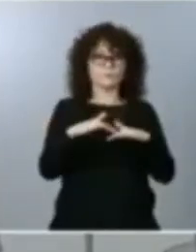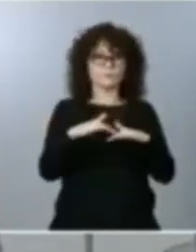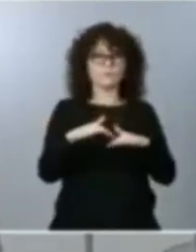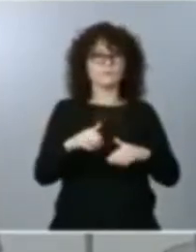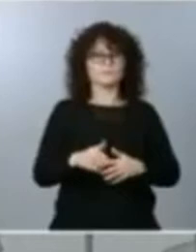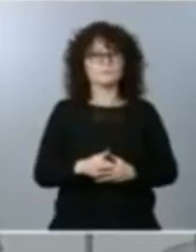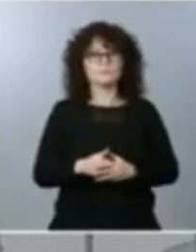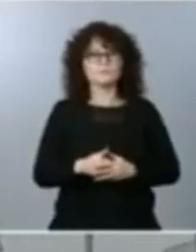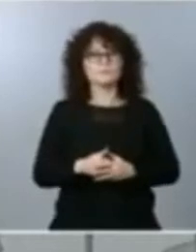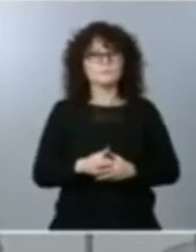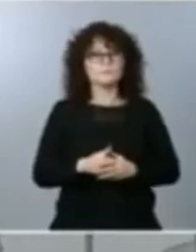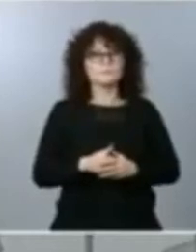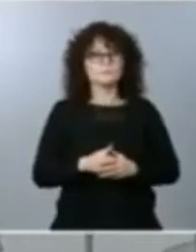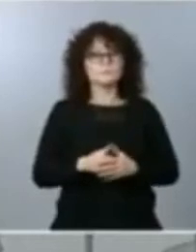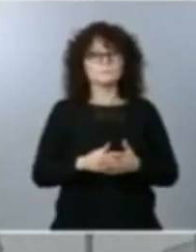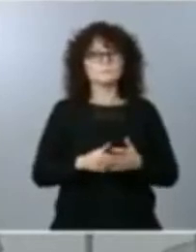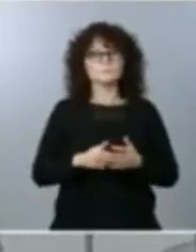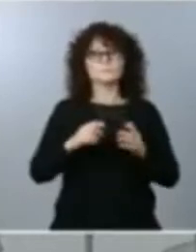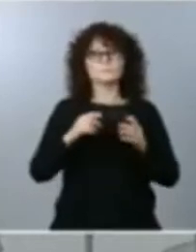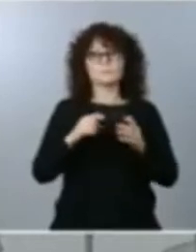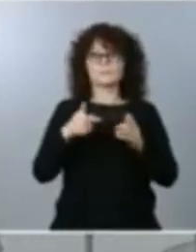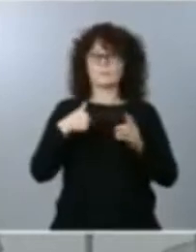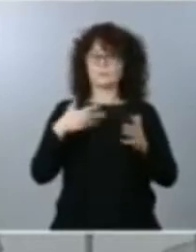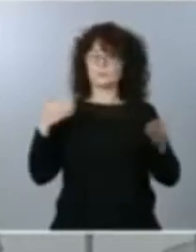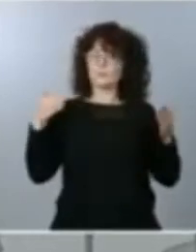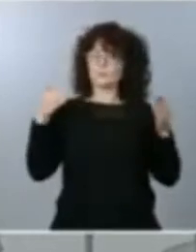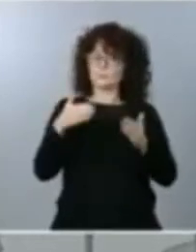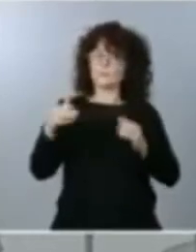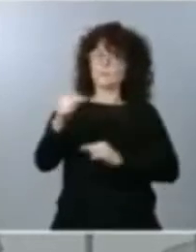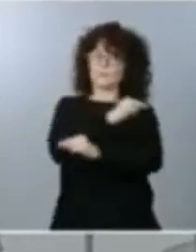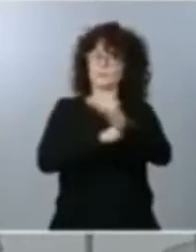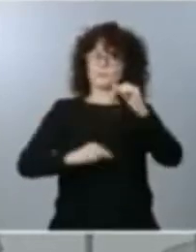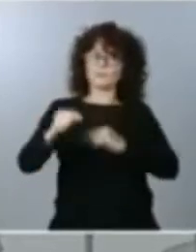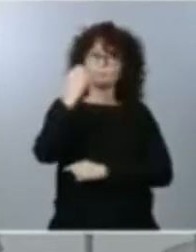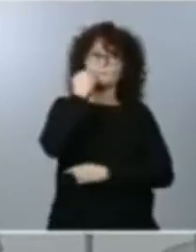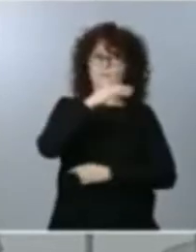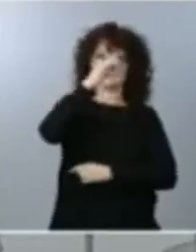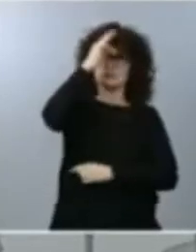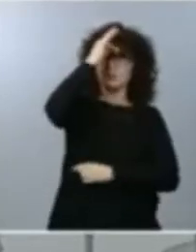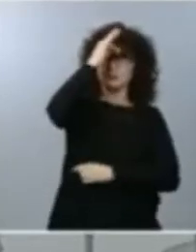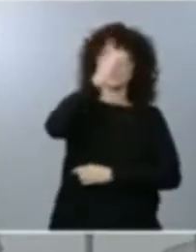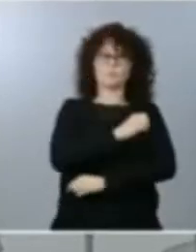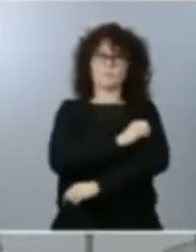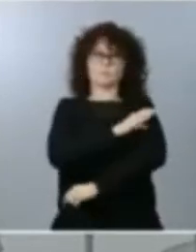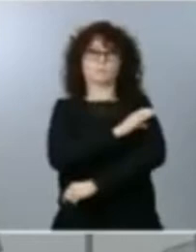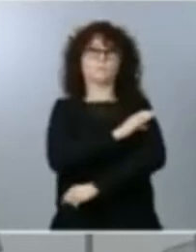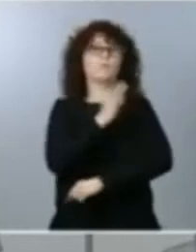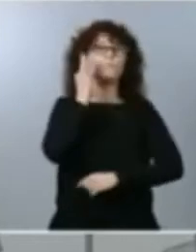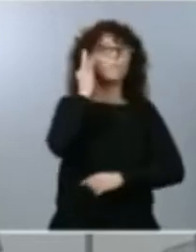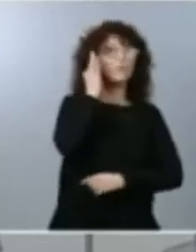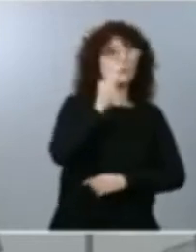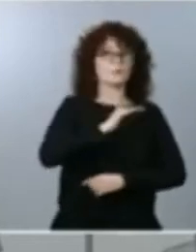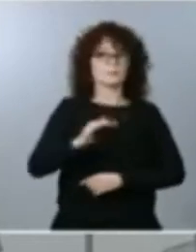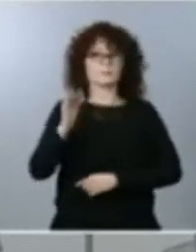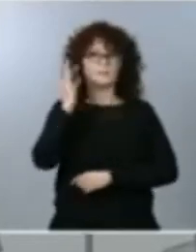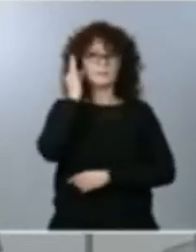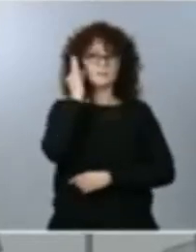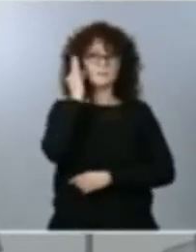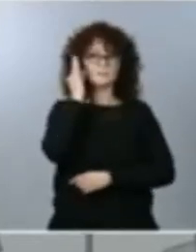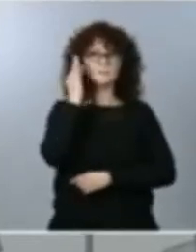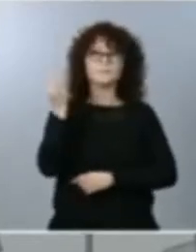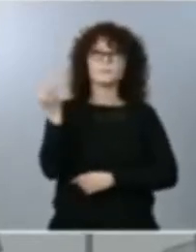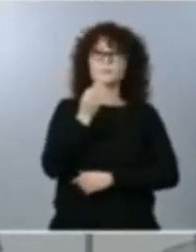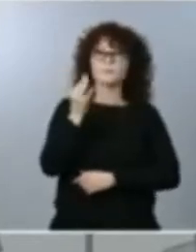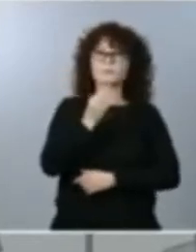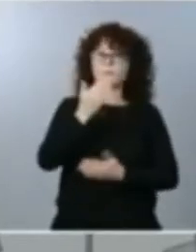permeado también nuestras discusiones este fin de semana, es el empoderamiento de la mujer y de las niñas. Tengo que felicitar a la